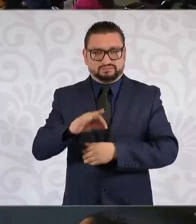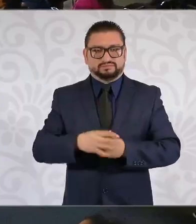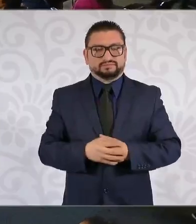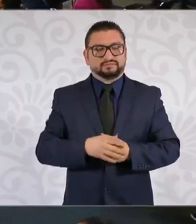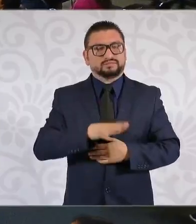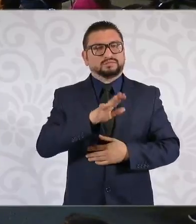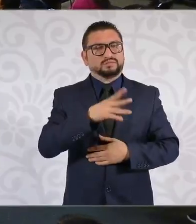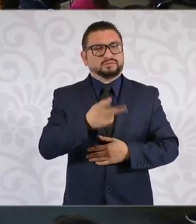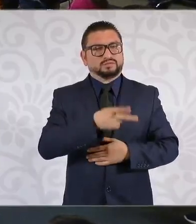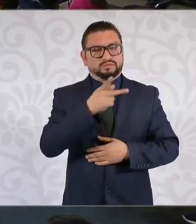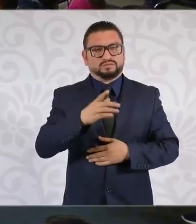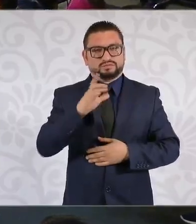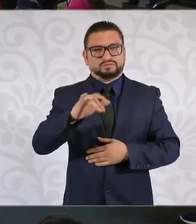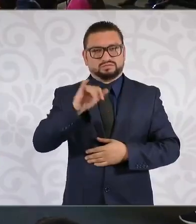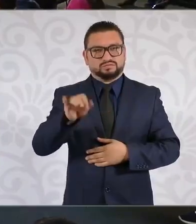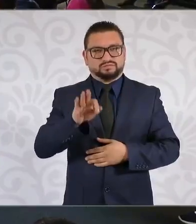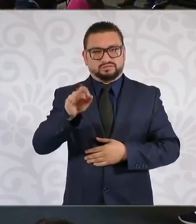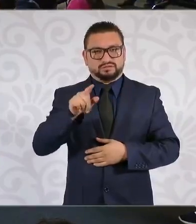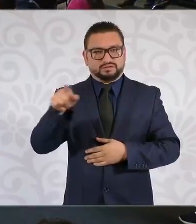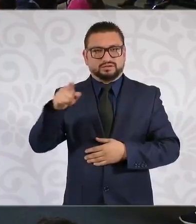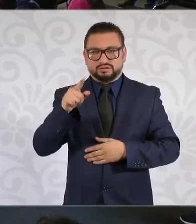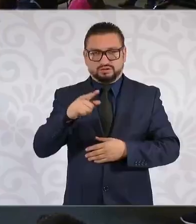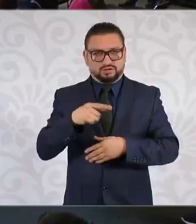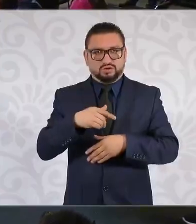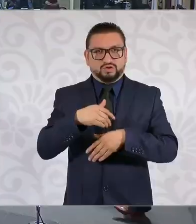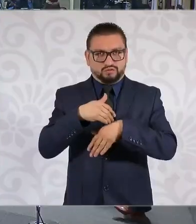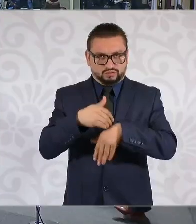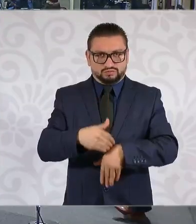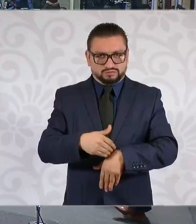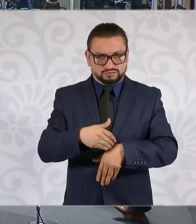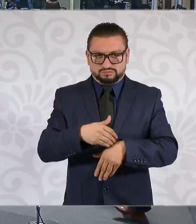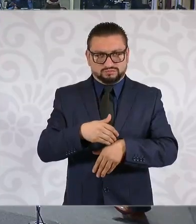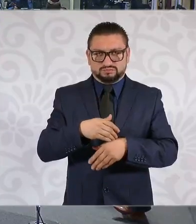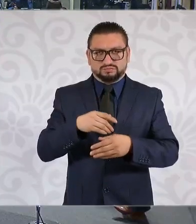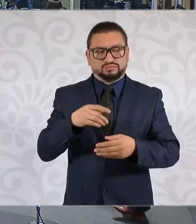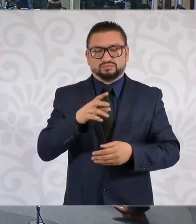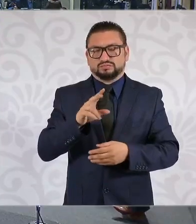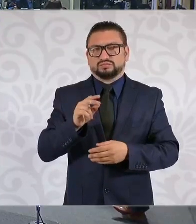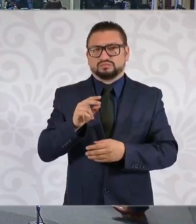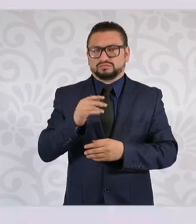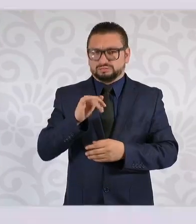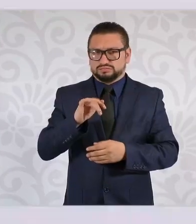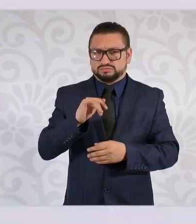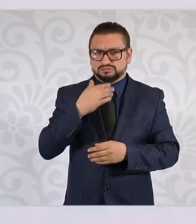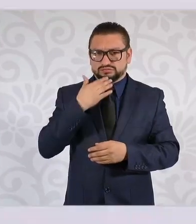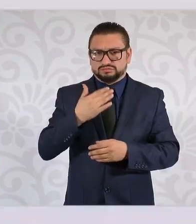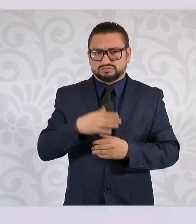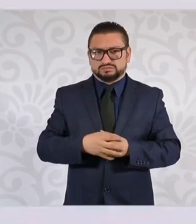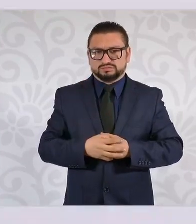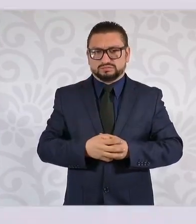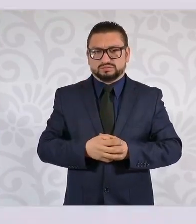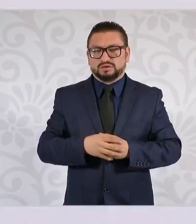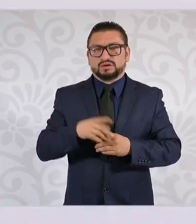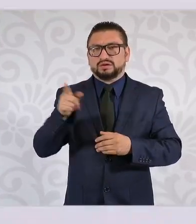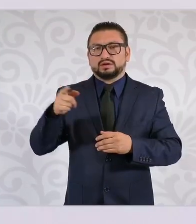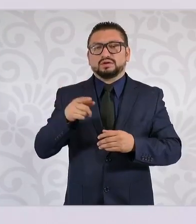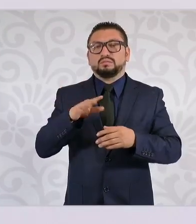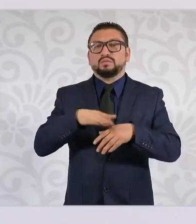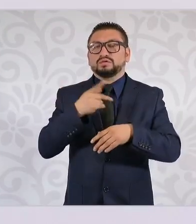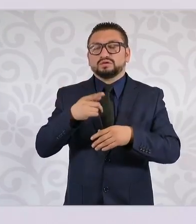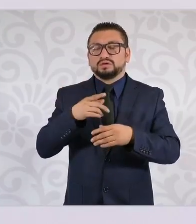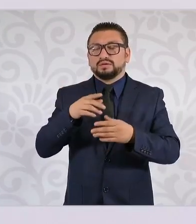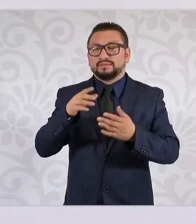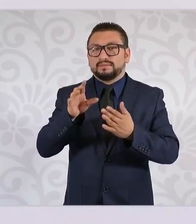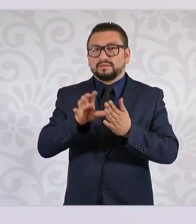entonces que el Consejo de la Judicatura no desacató entonces sus pensiones judiciales? No, porque es un mandato